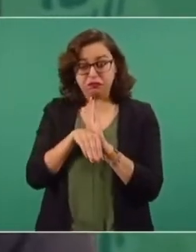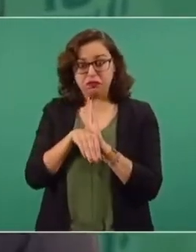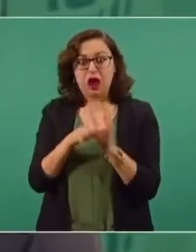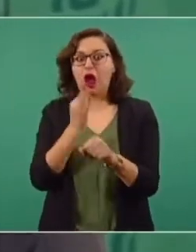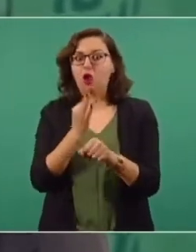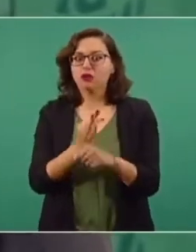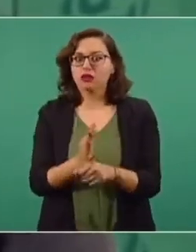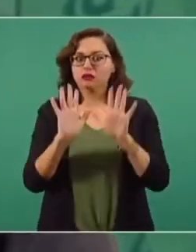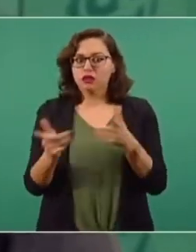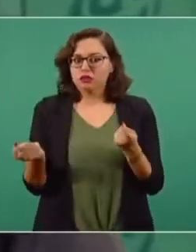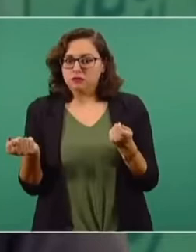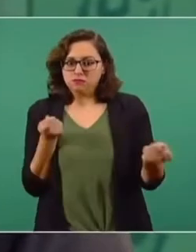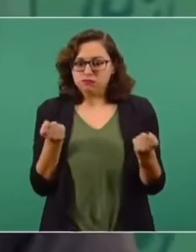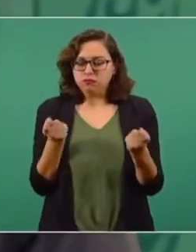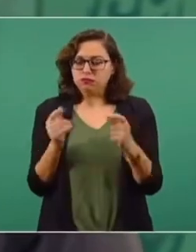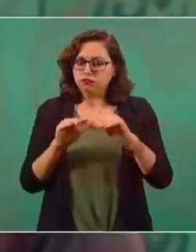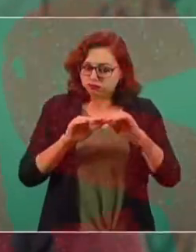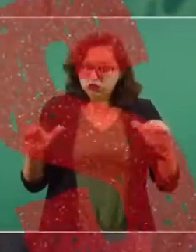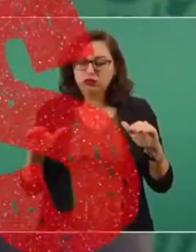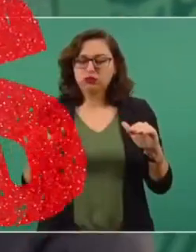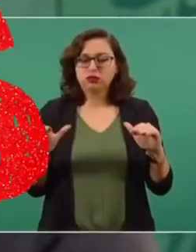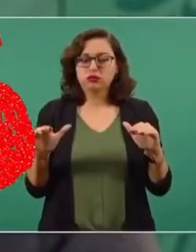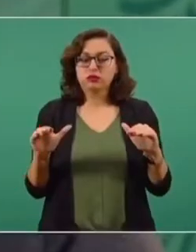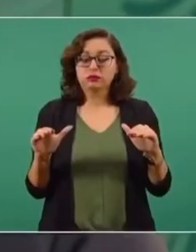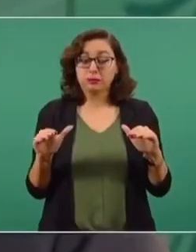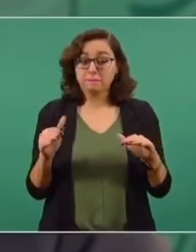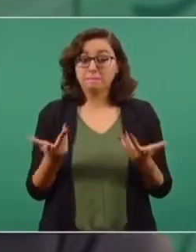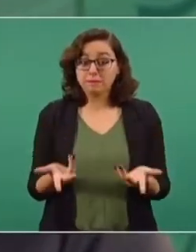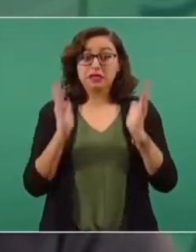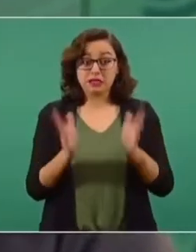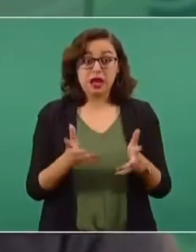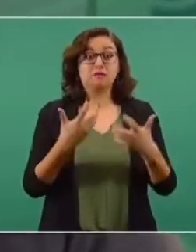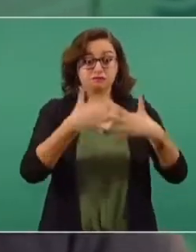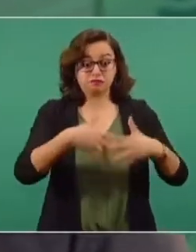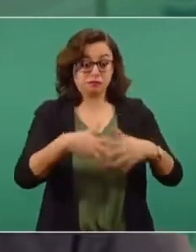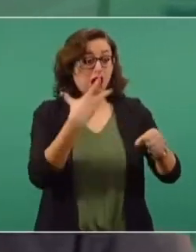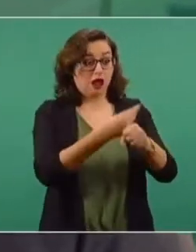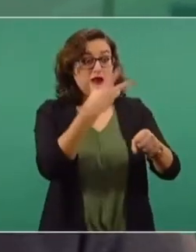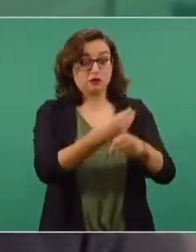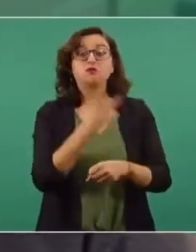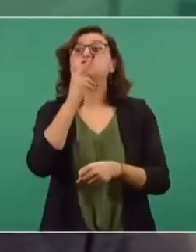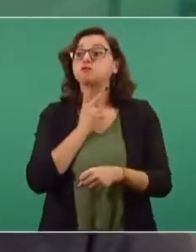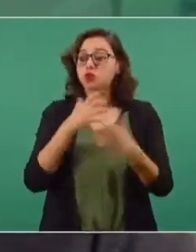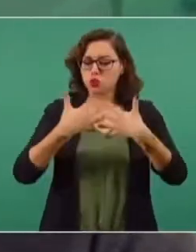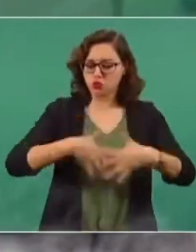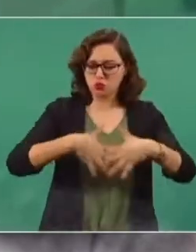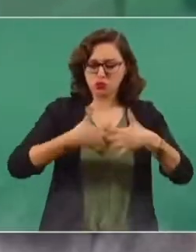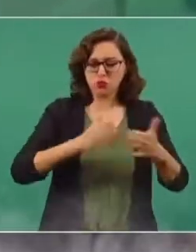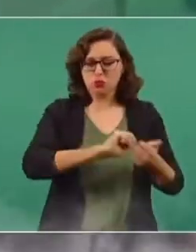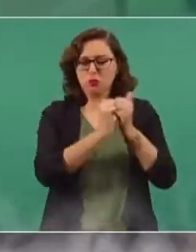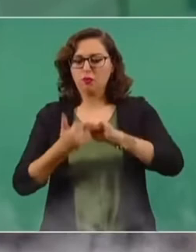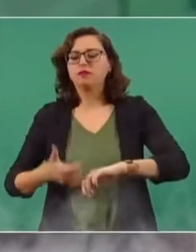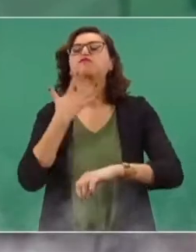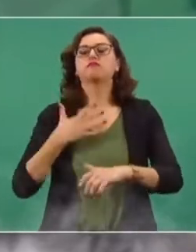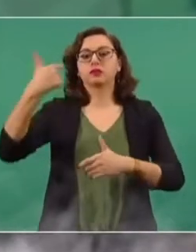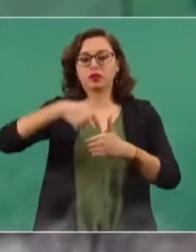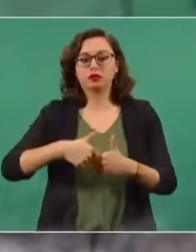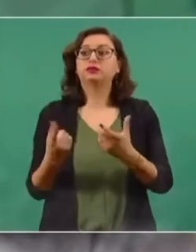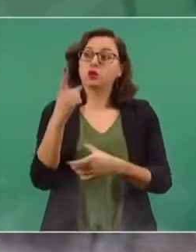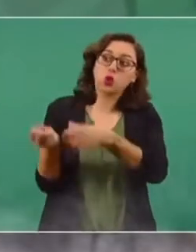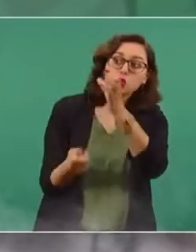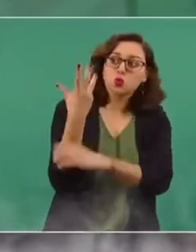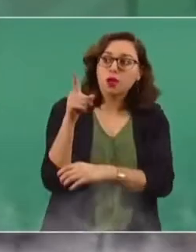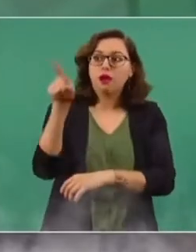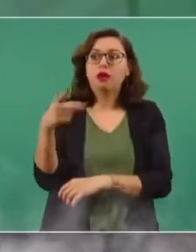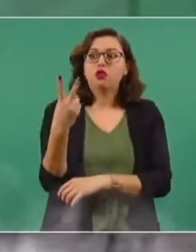Ya estamos rehabilitando las refinerías, ya estamos procesando más petróleo crudo en las refinerías, estamos construyendo la